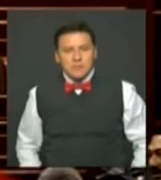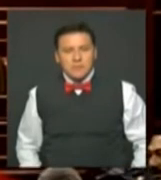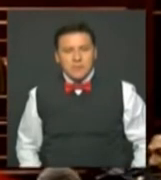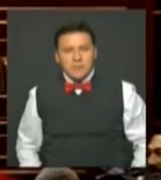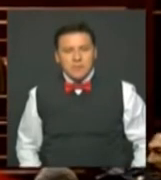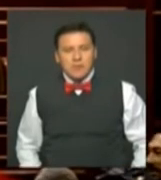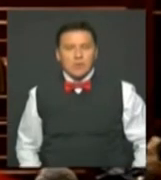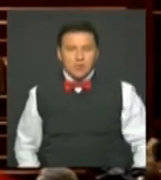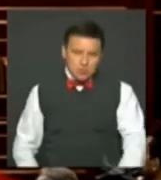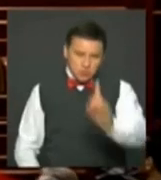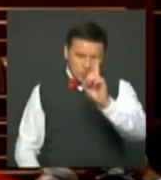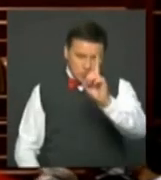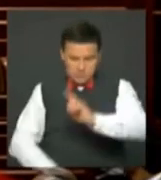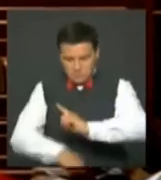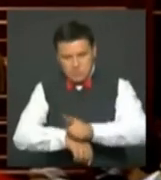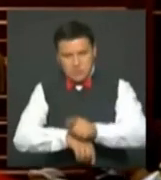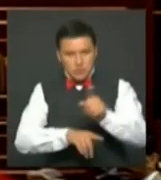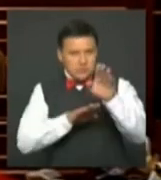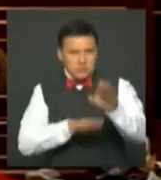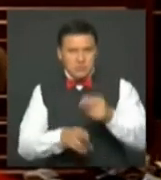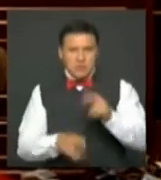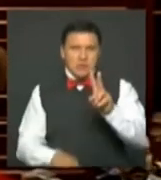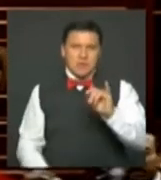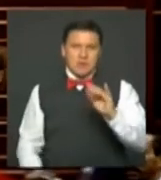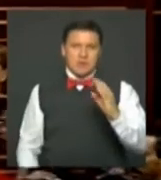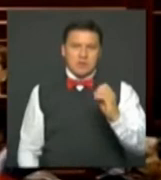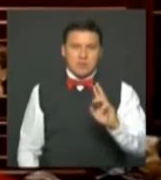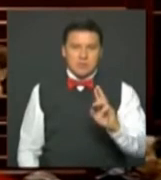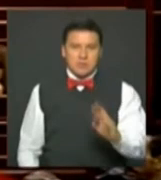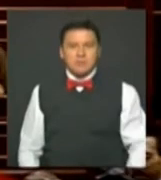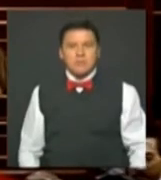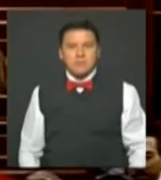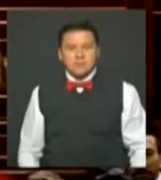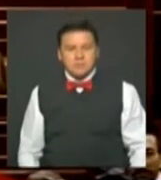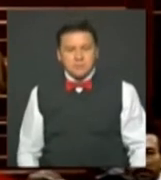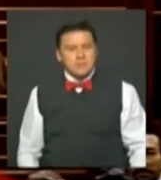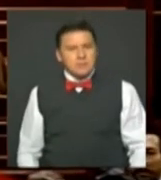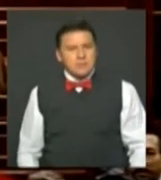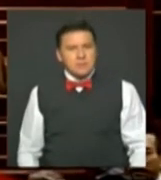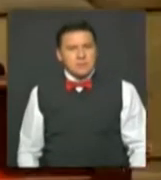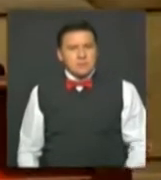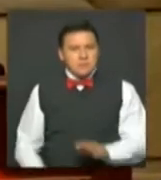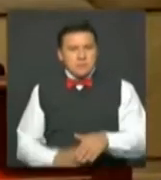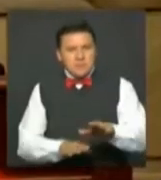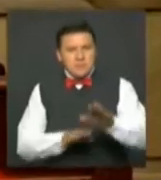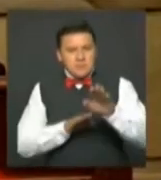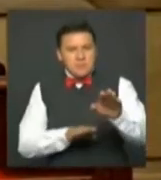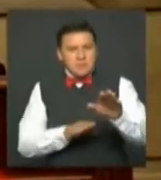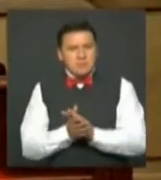Un minuto más para el representante Víctor. A los honorables representantes